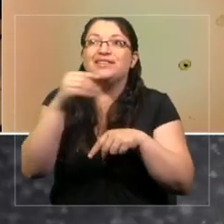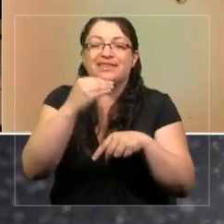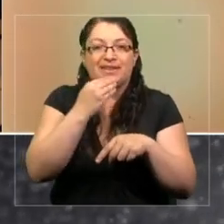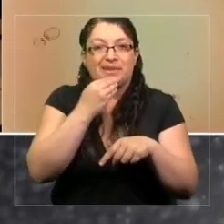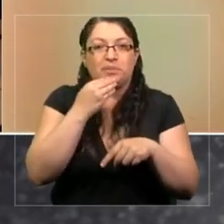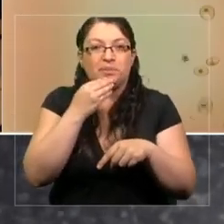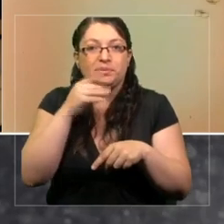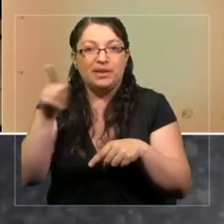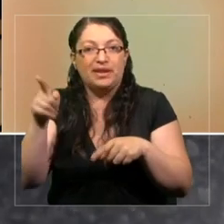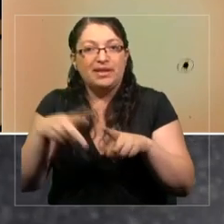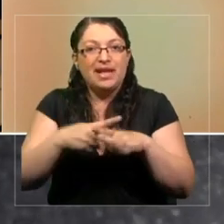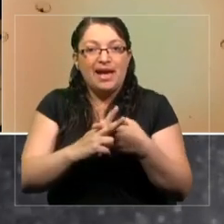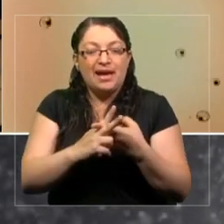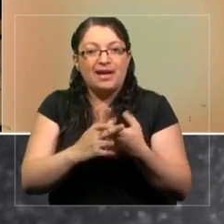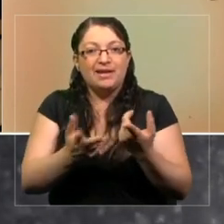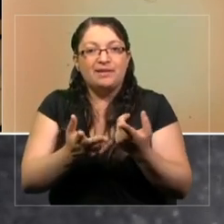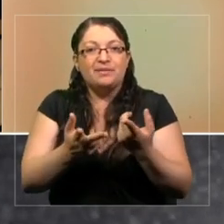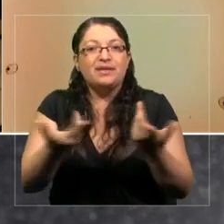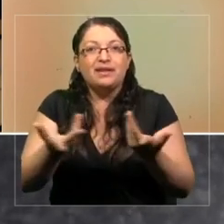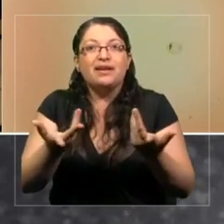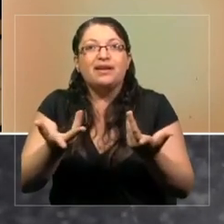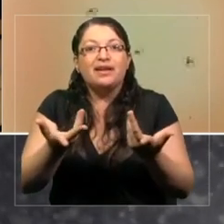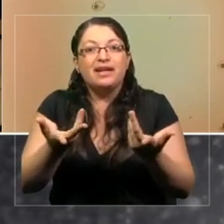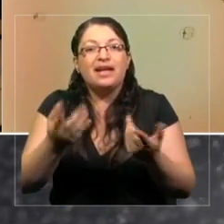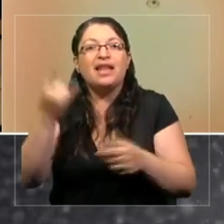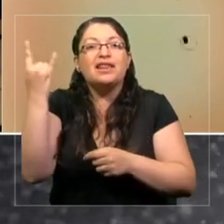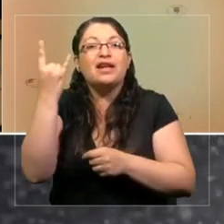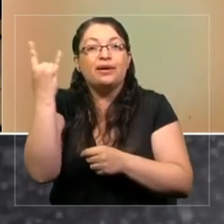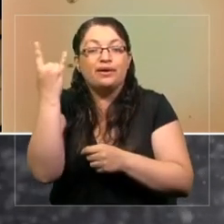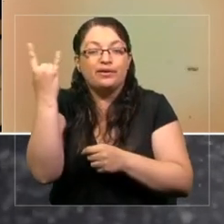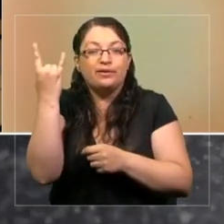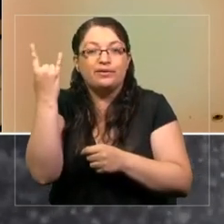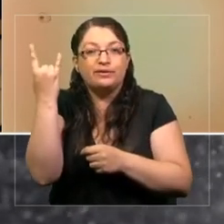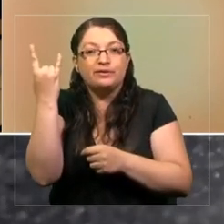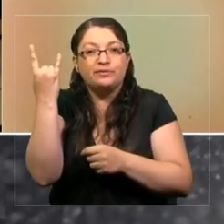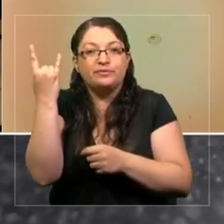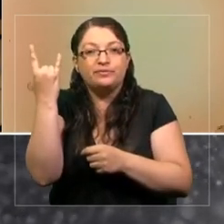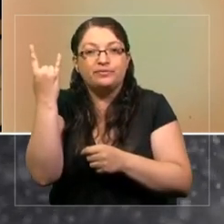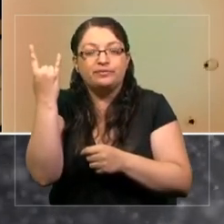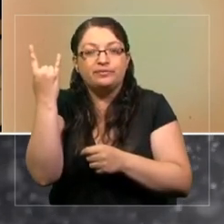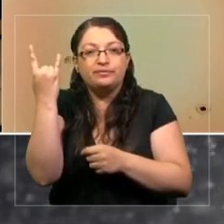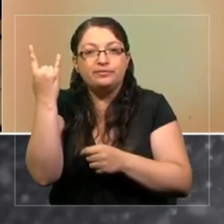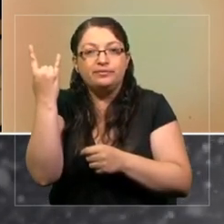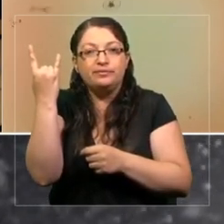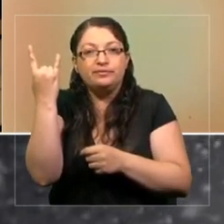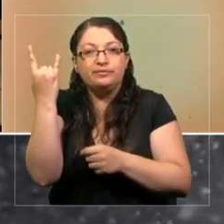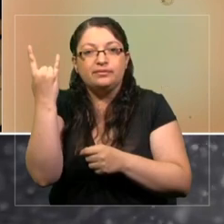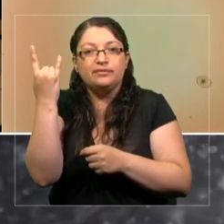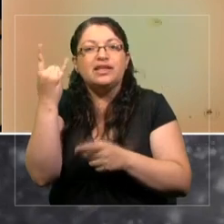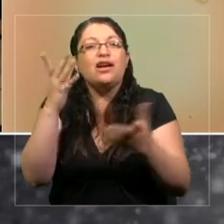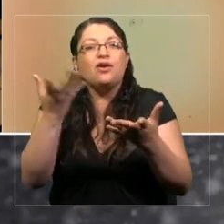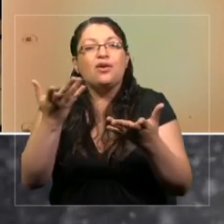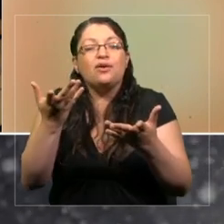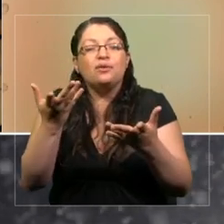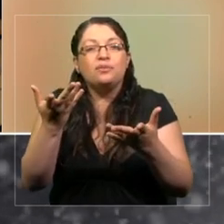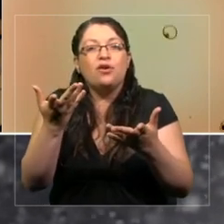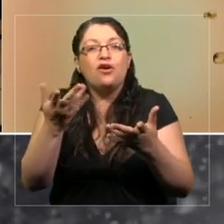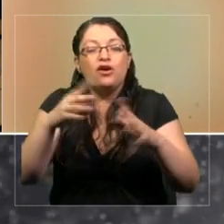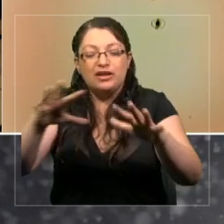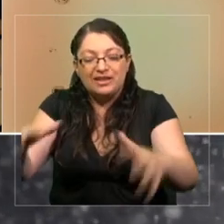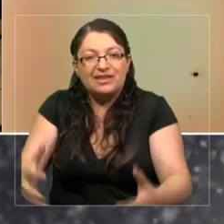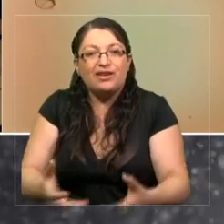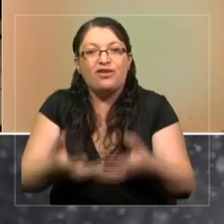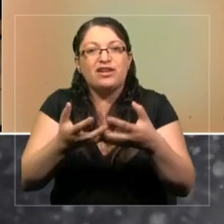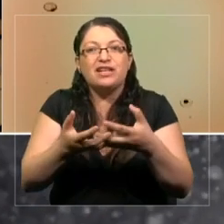es de la universidad, que es un colector de Plankton con un pequeño